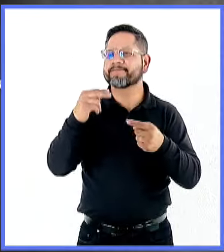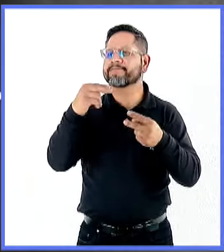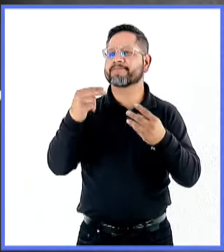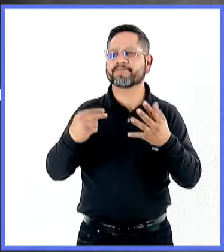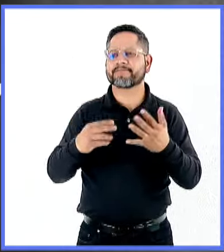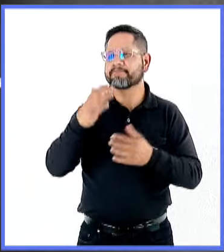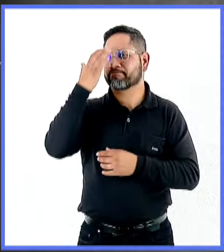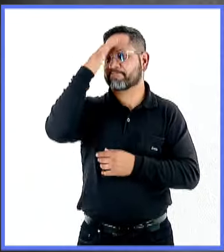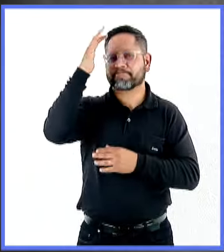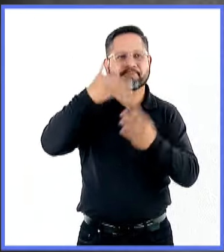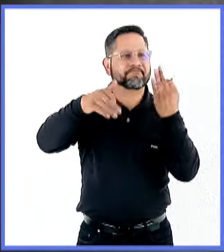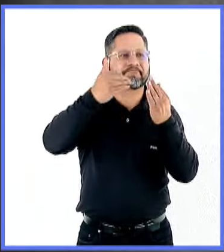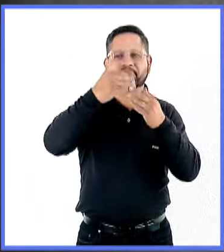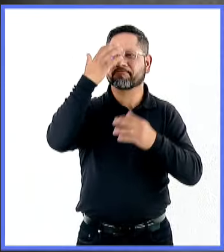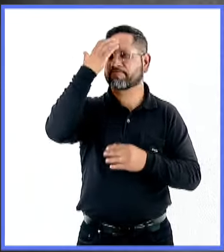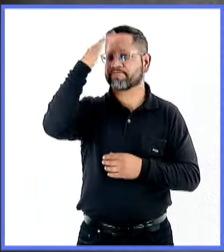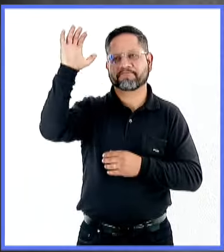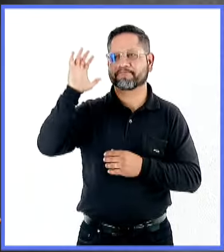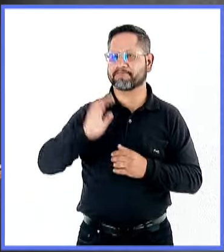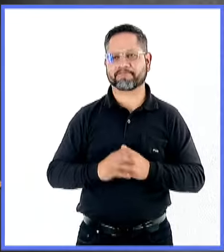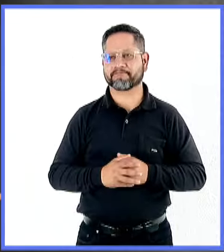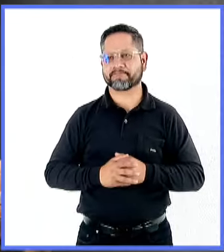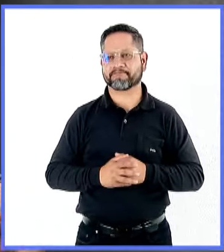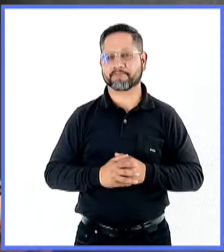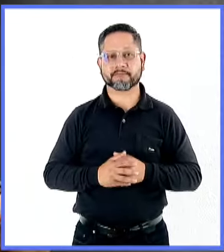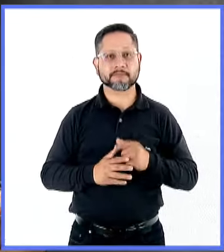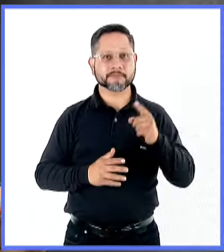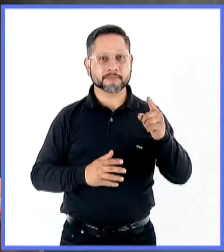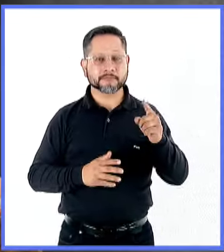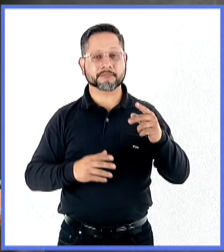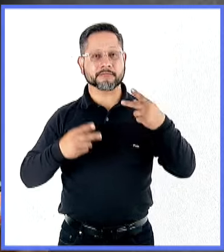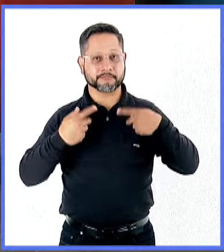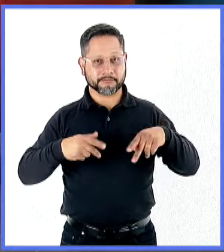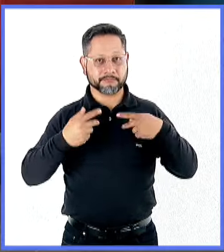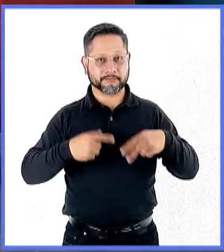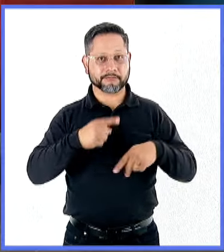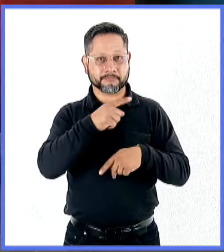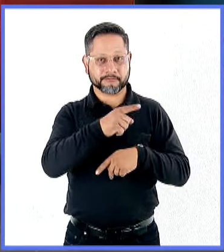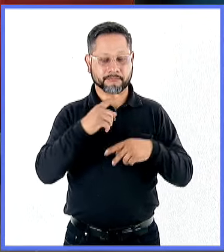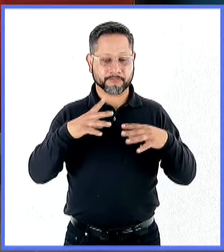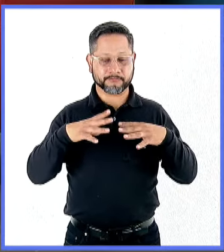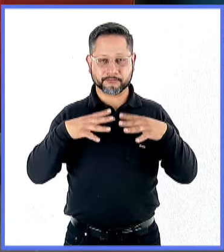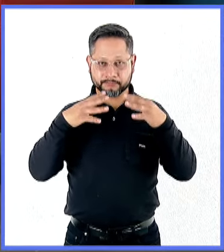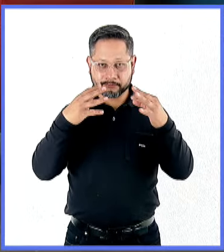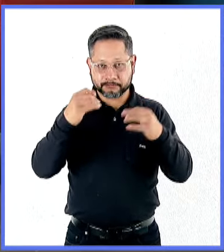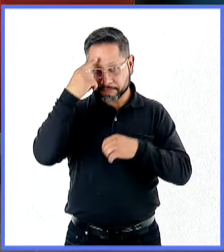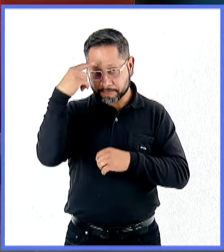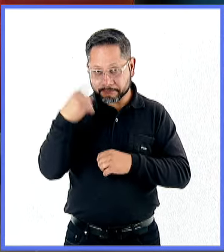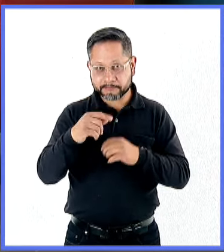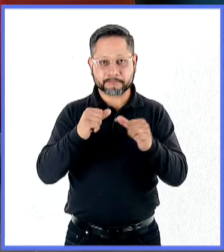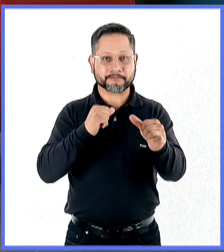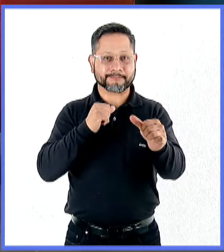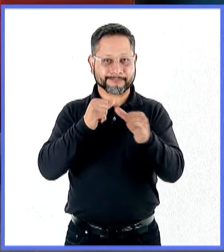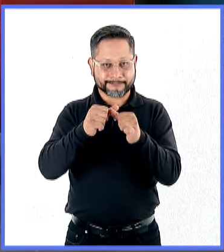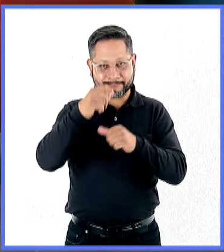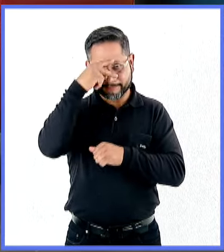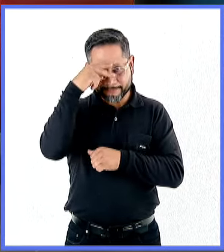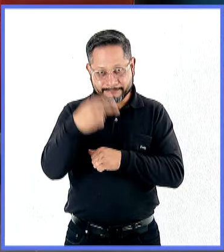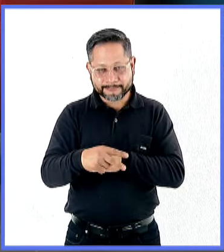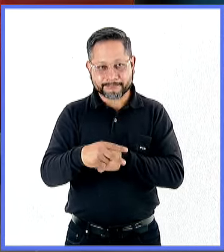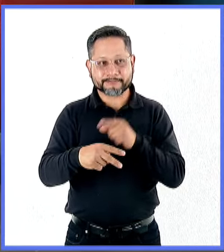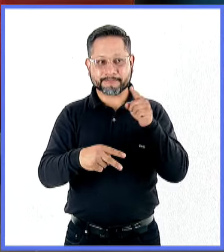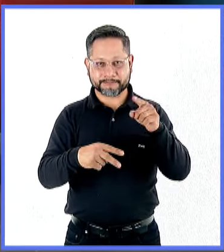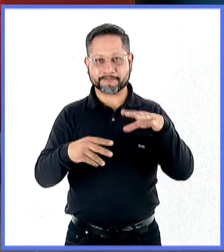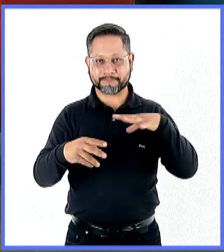desconocidos, ¿no? Y les digo, son becarios de la Fundación para las Letras Mexicanas. Hace unos